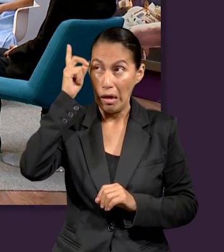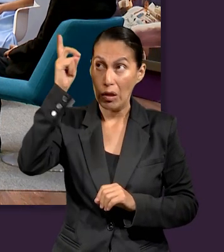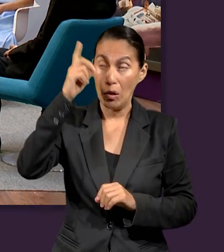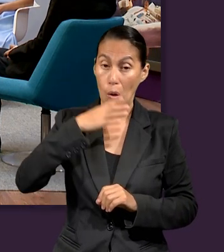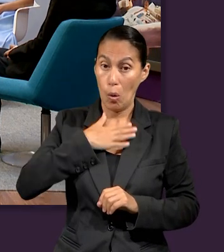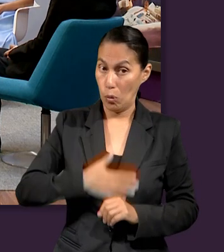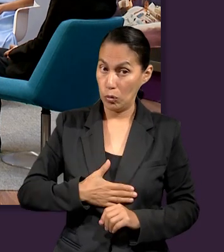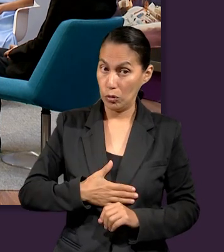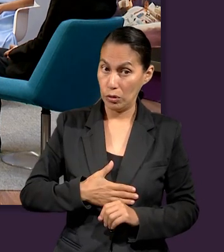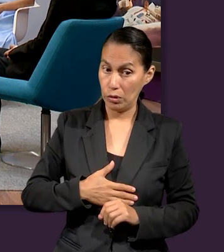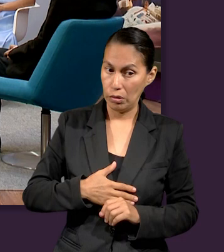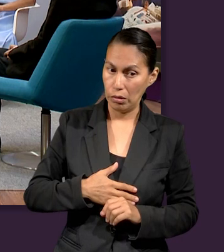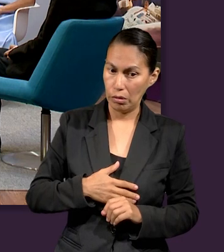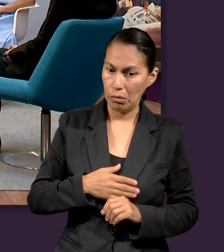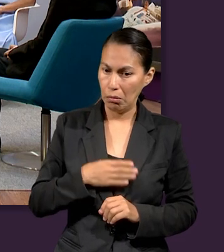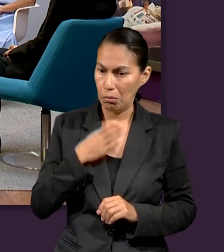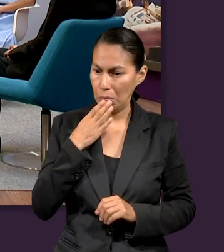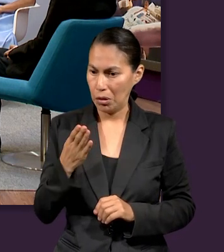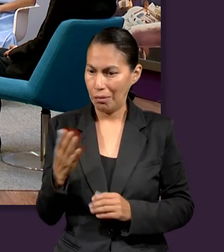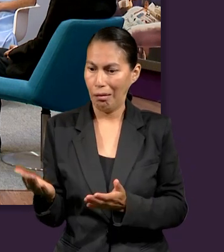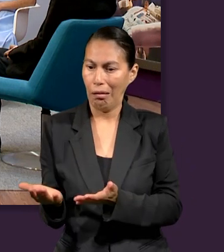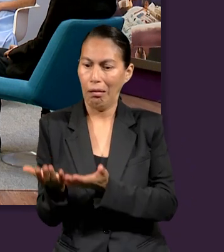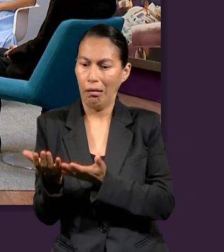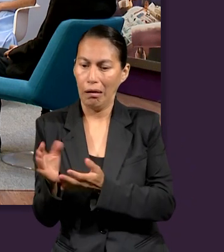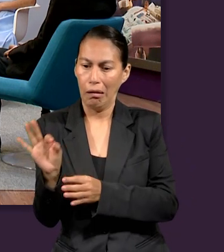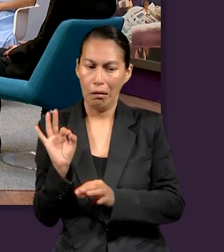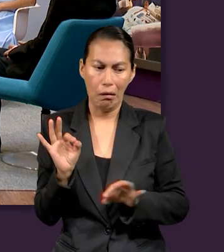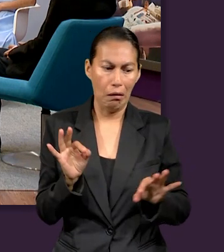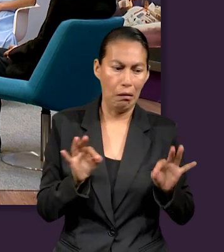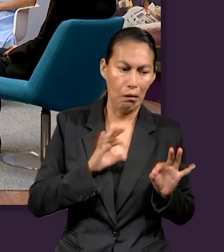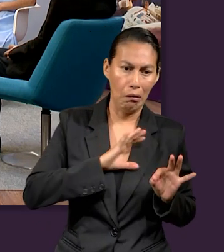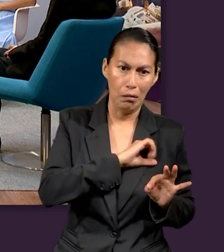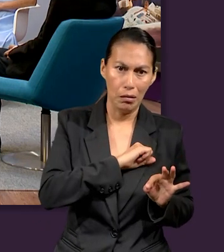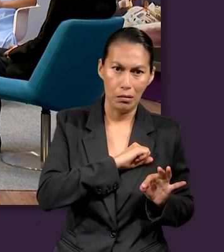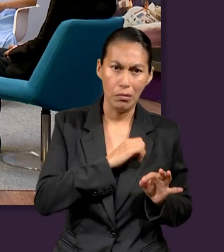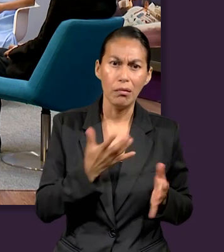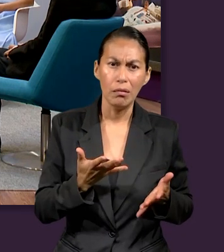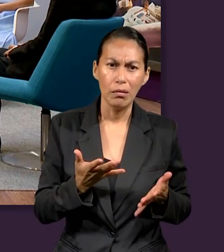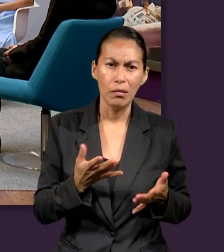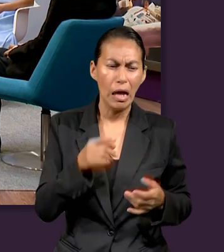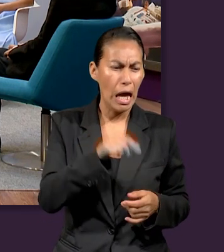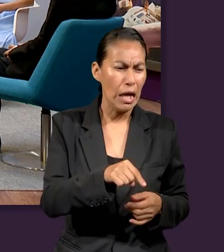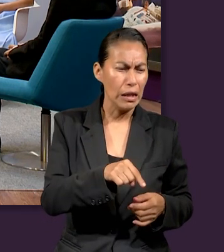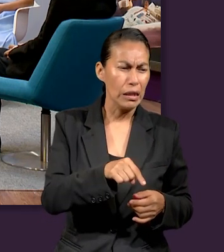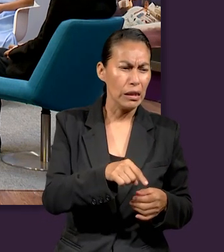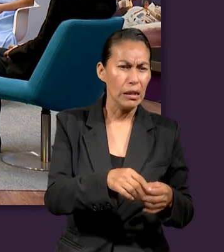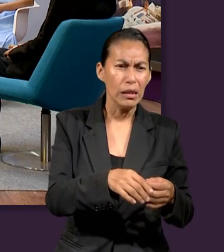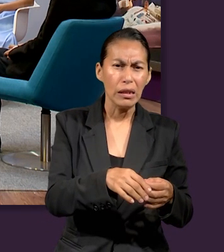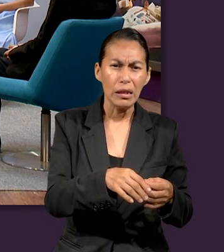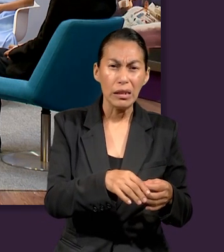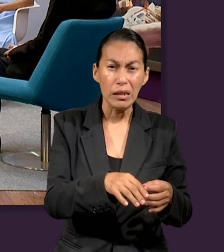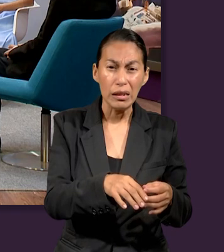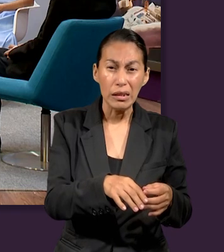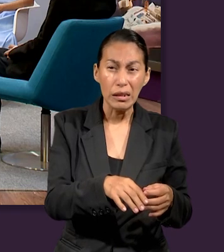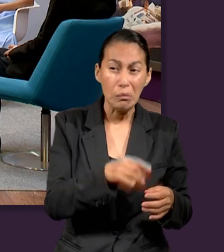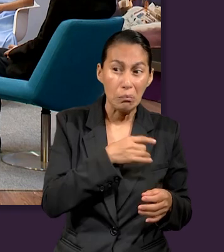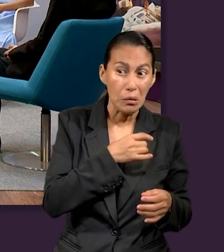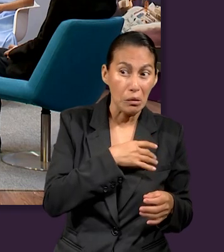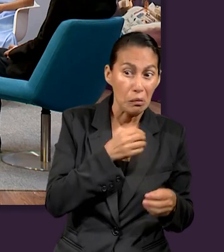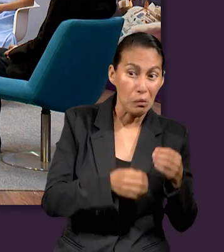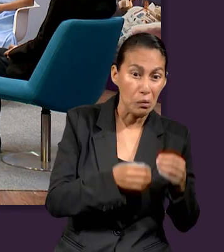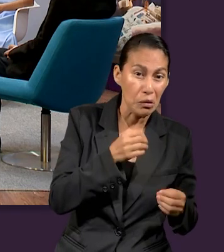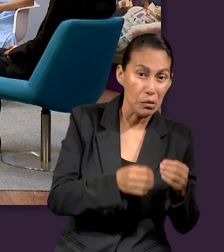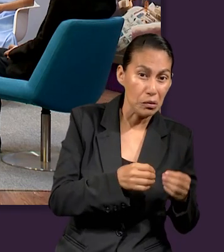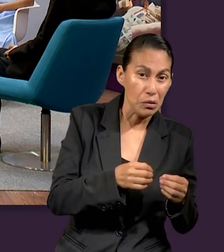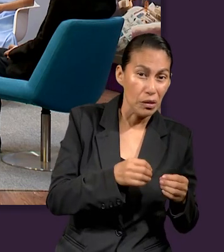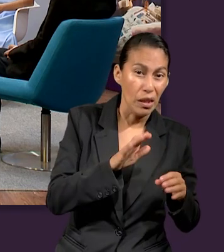es justo. ¿Y si Dios es justo, se puede inclinar a algún lado? No. Y entonces, ¿por qué nos dan miedo los juicios aquí en la tierra?